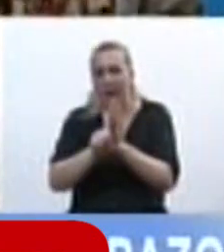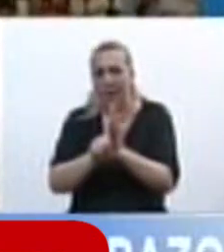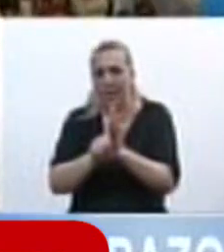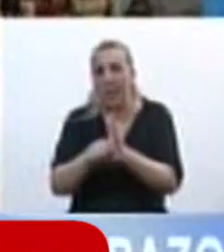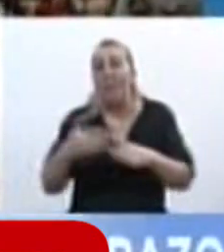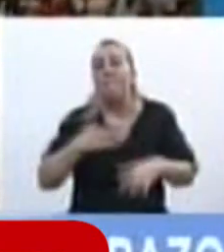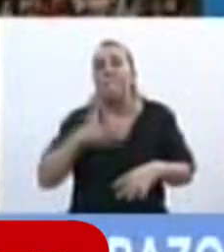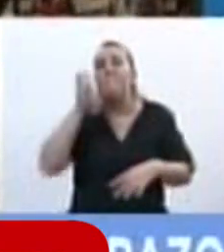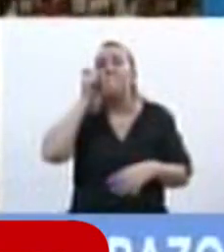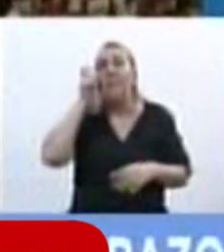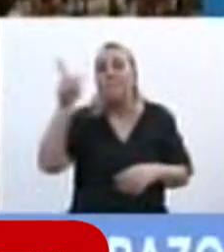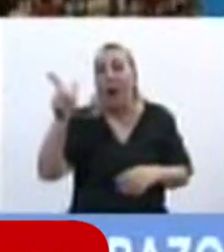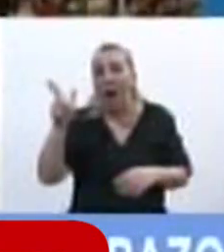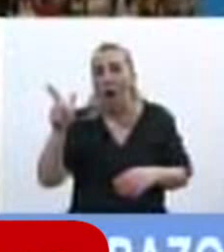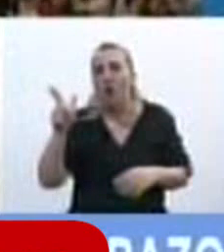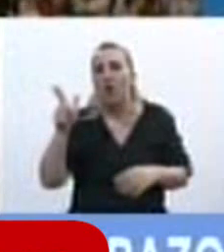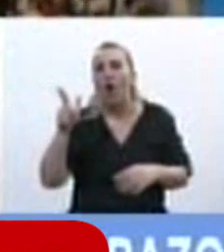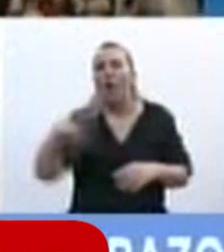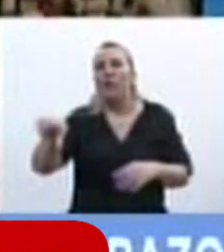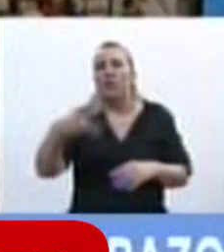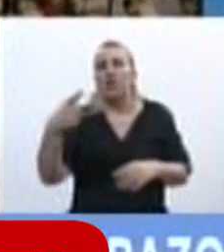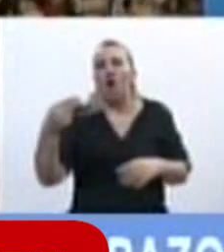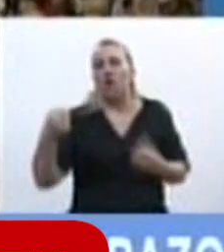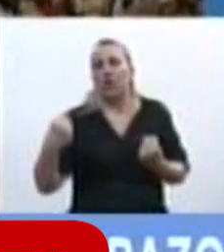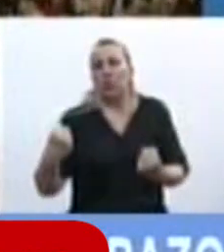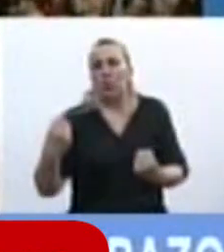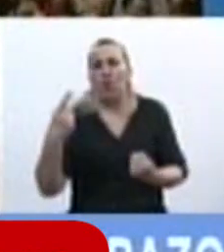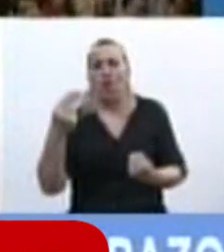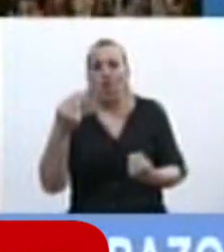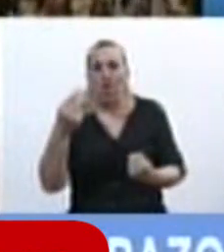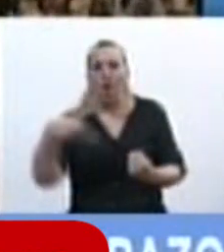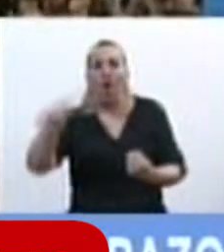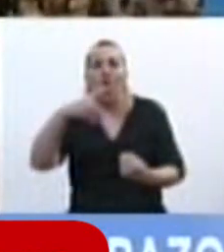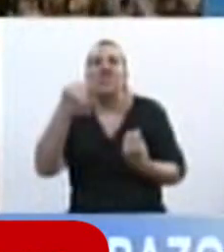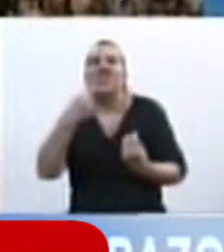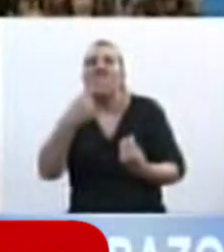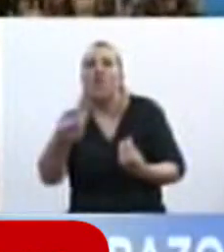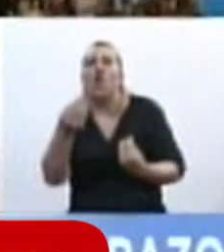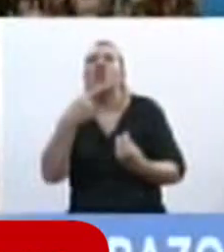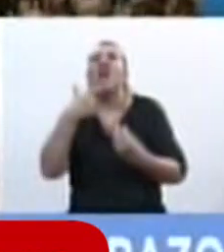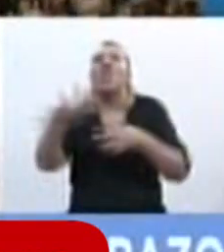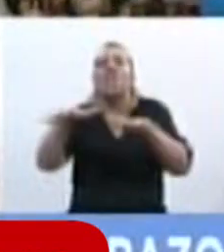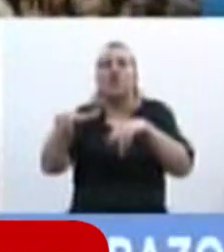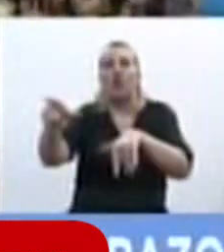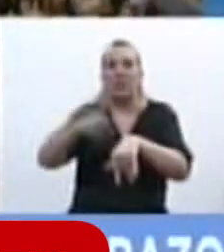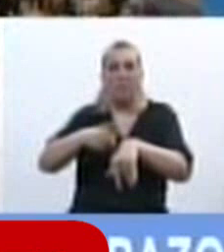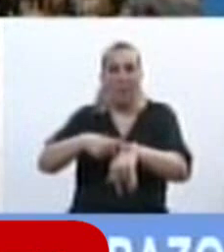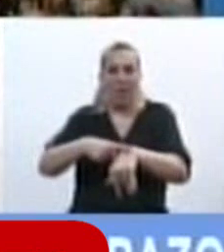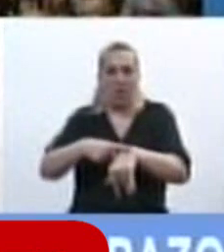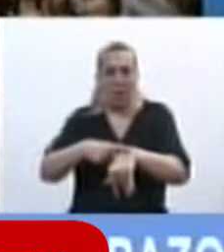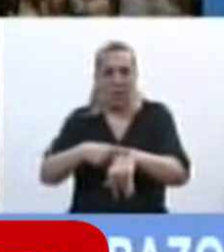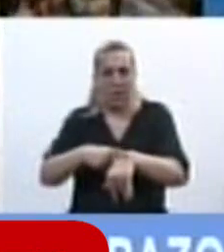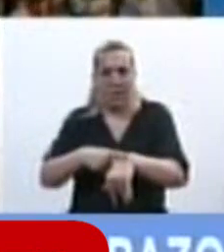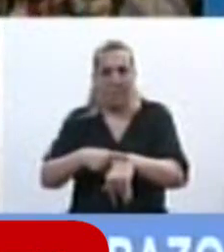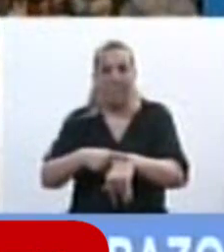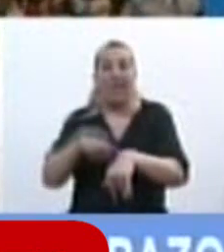Me imagino las resistencias que hubieron y lo que se dijo y lo que se hizo en ese momento. En